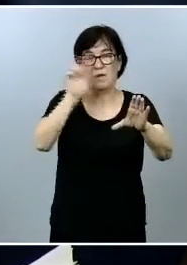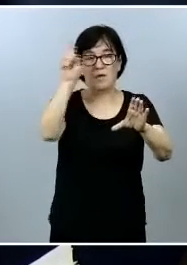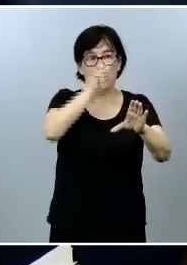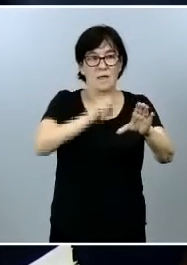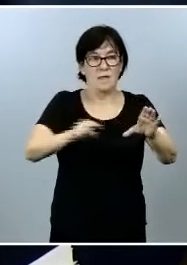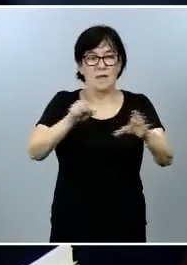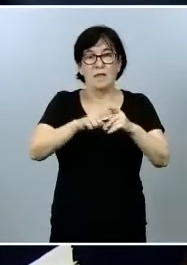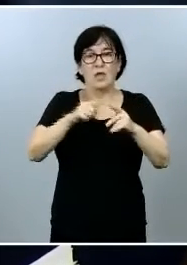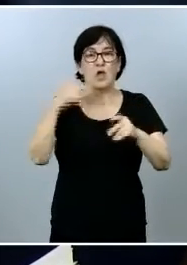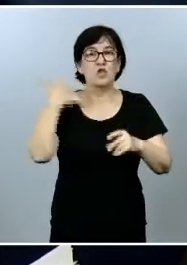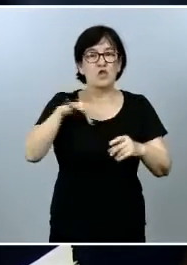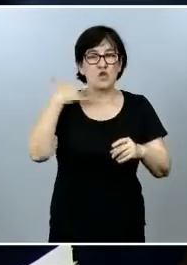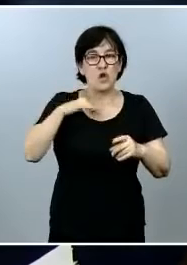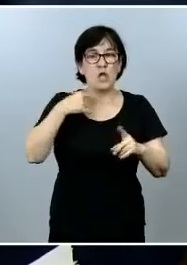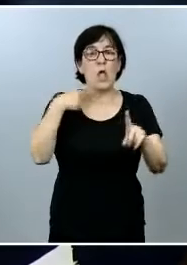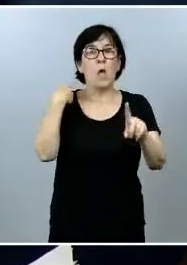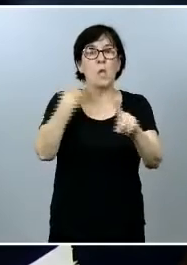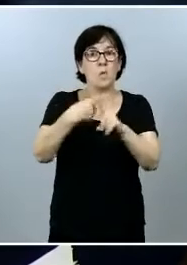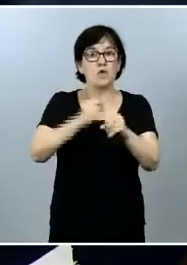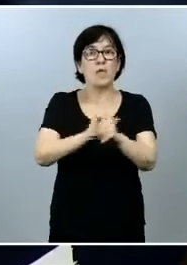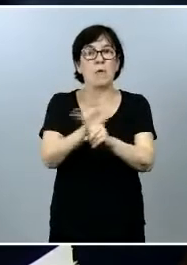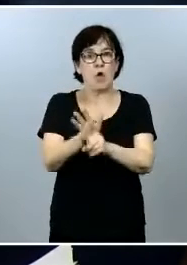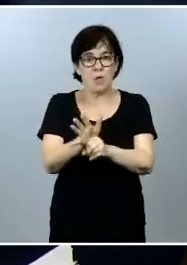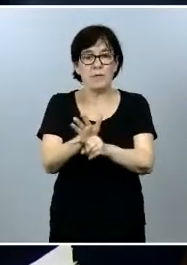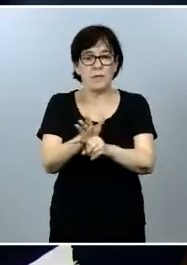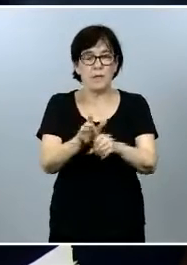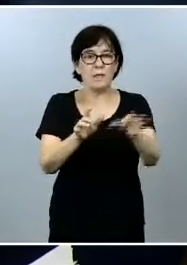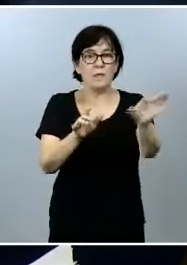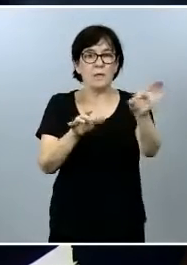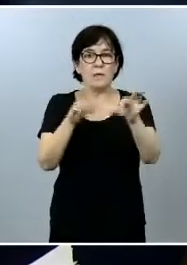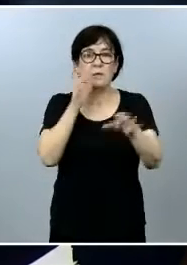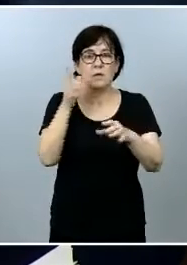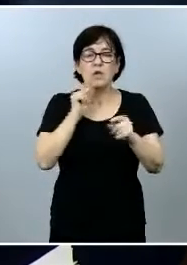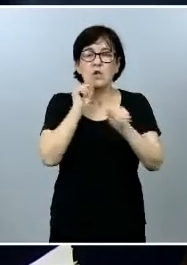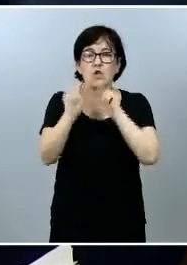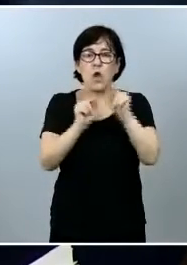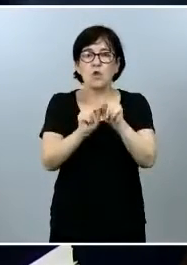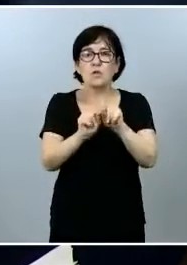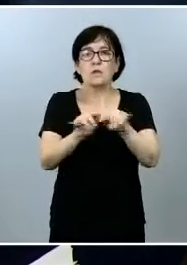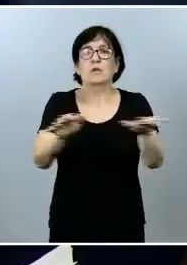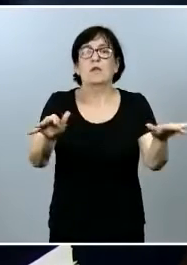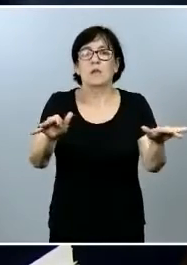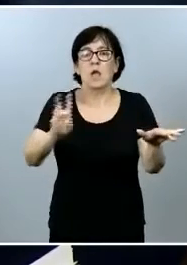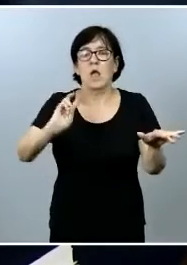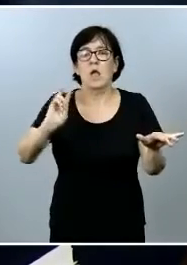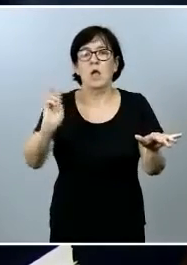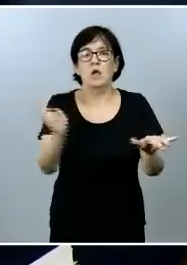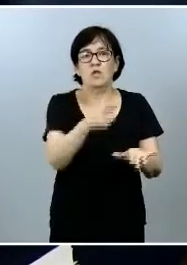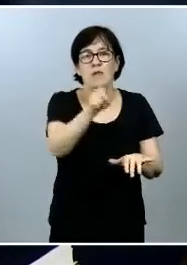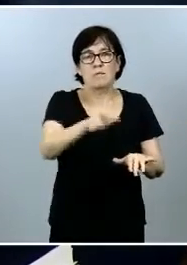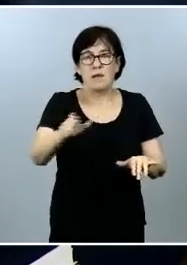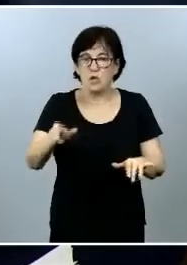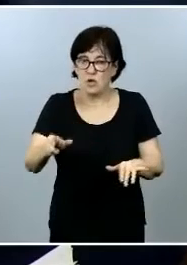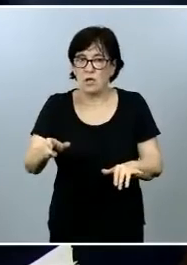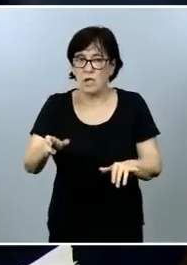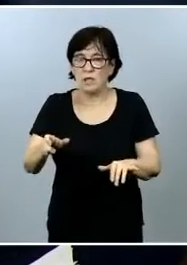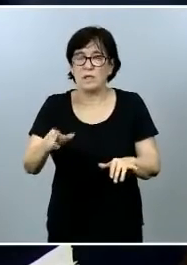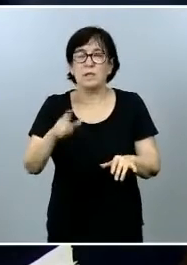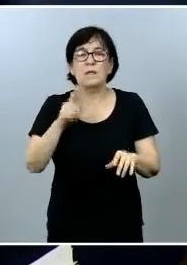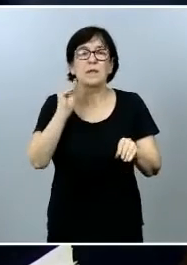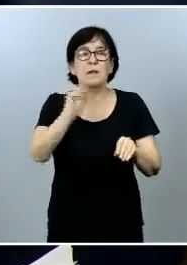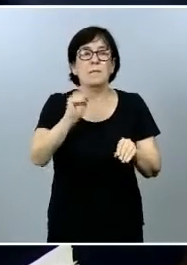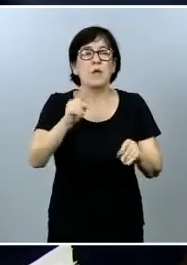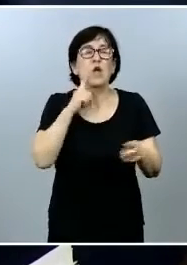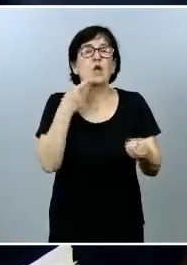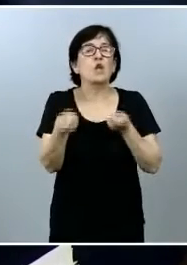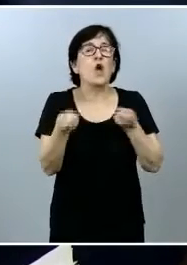Soria dio positivo por COVID y al parecer pues hubo contagios a otras personas la pregunta es ¿qué controles